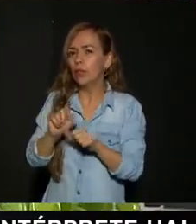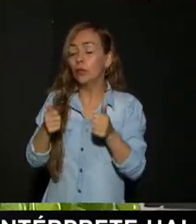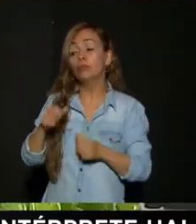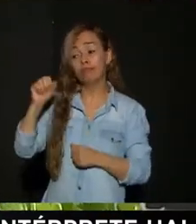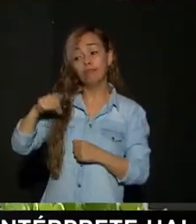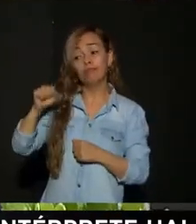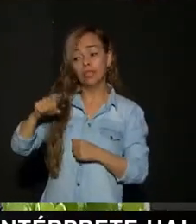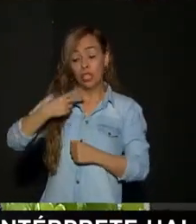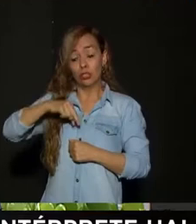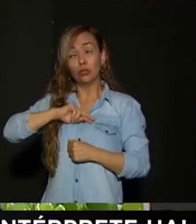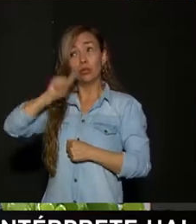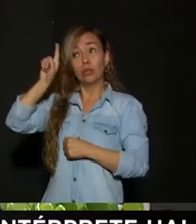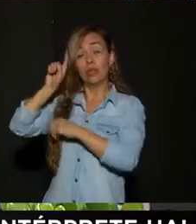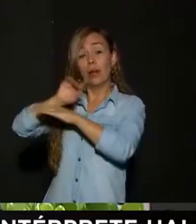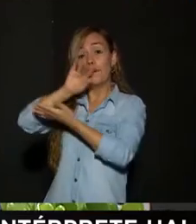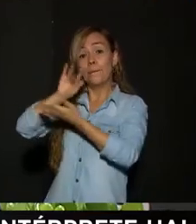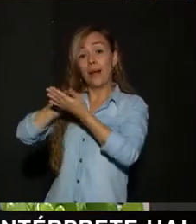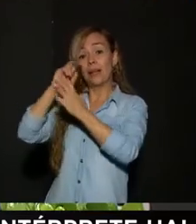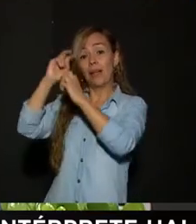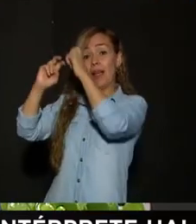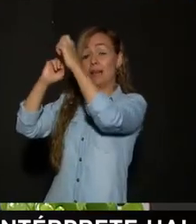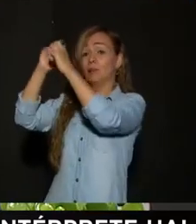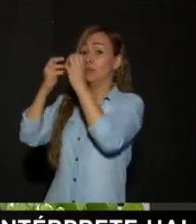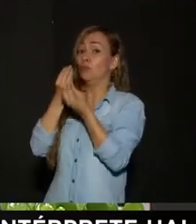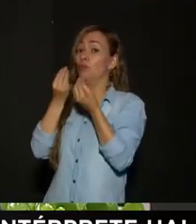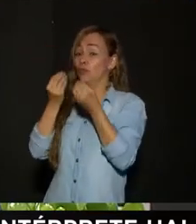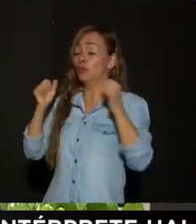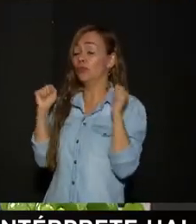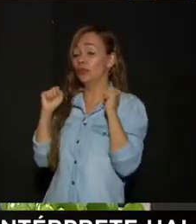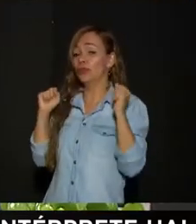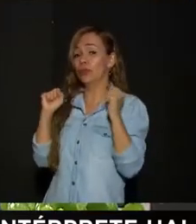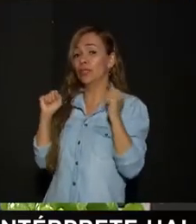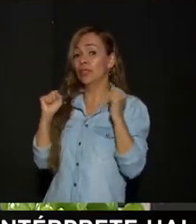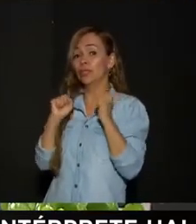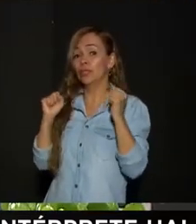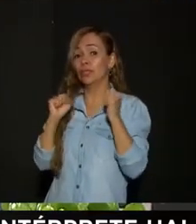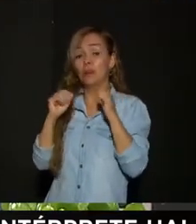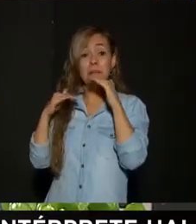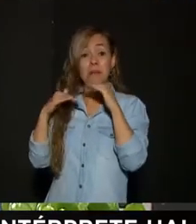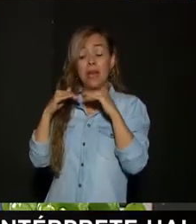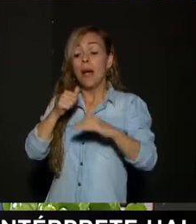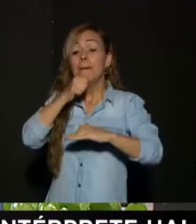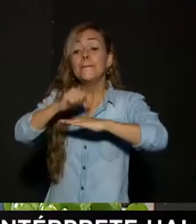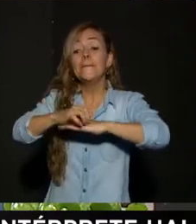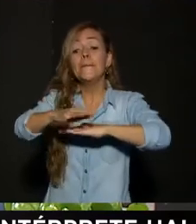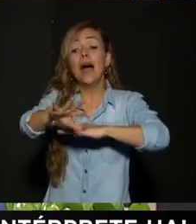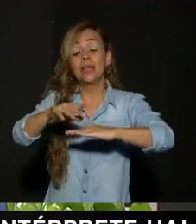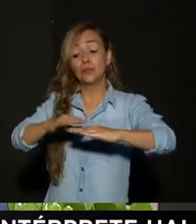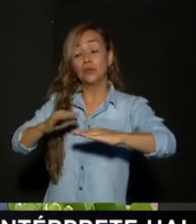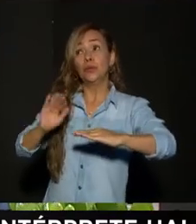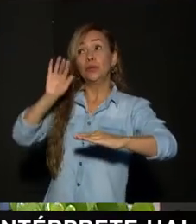el parque Arbic Estamos con una precipitación Muy alta Y nosotros Sobre el nivel de mar Estamos más o menos Por allá Dos mil